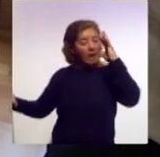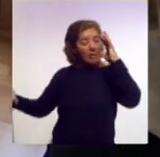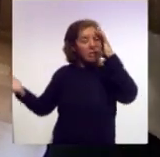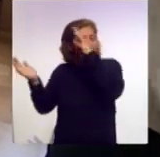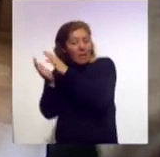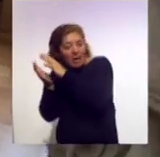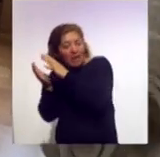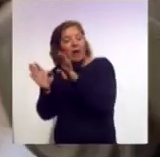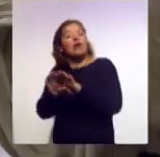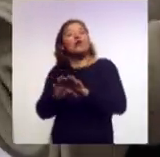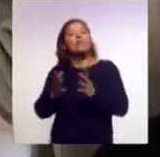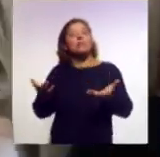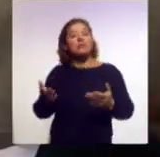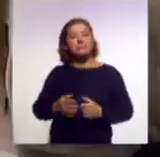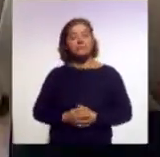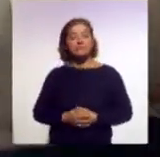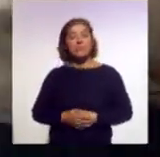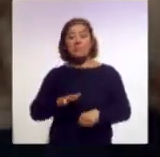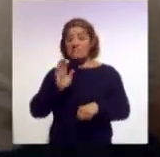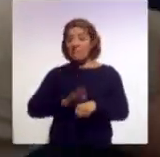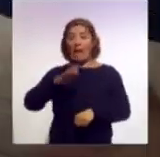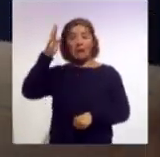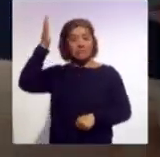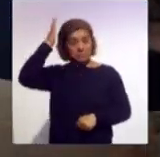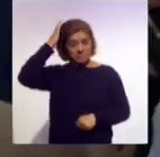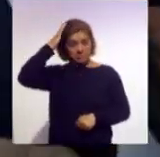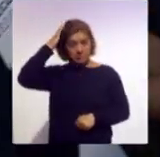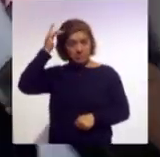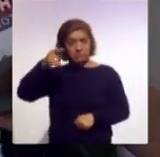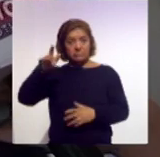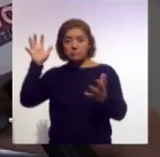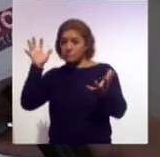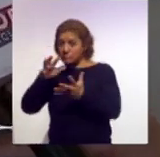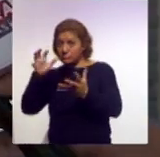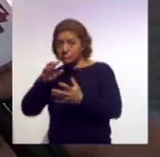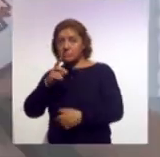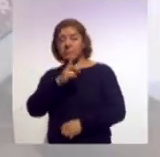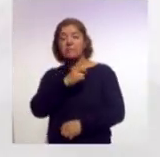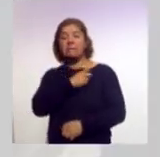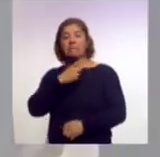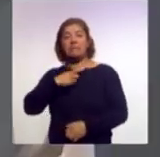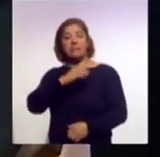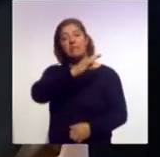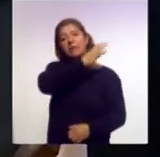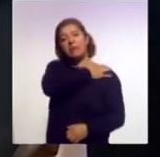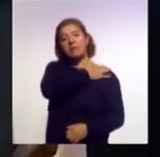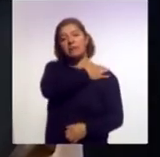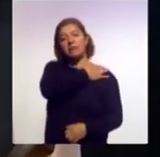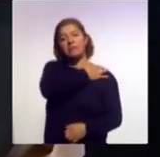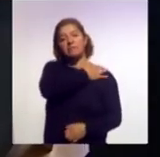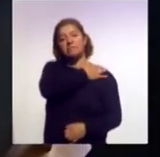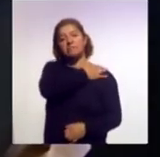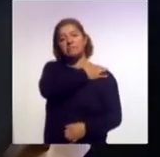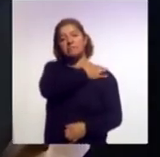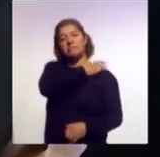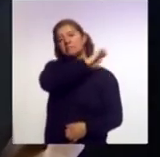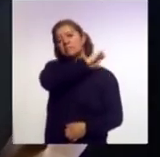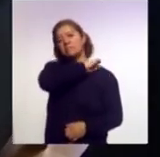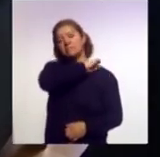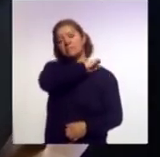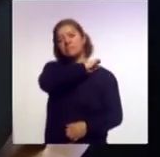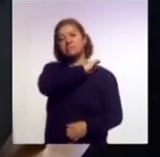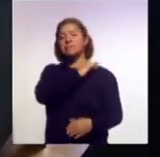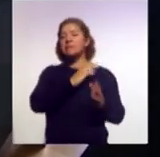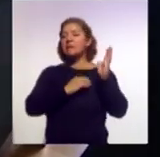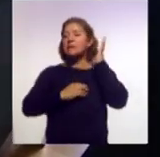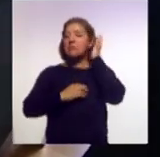lo principal es que la almohada debe de estar por arriba de los hombros y la cara debe de estar